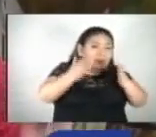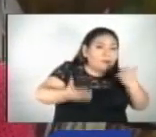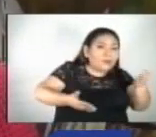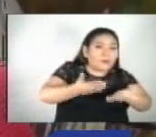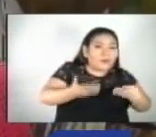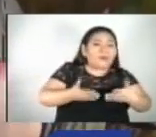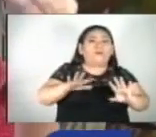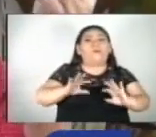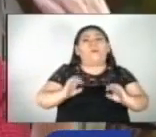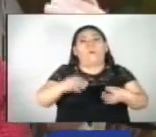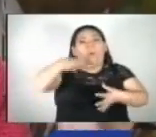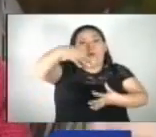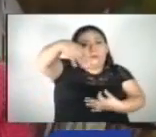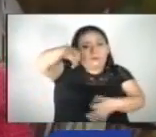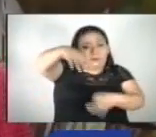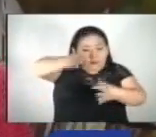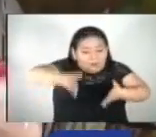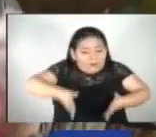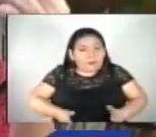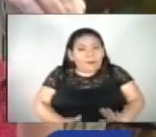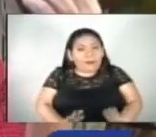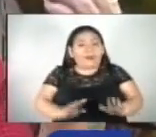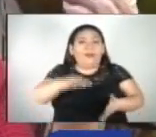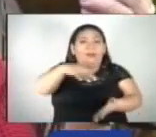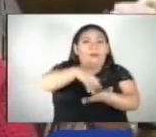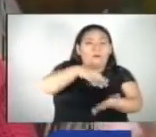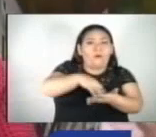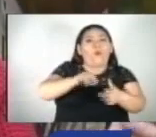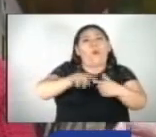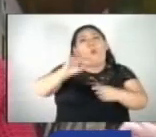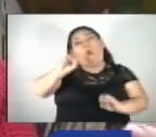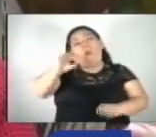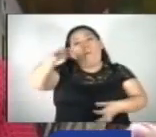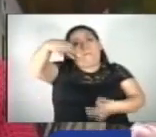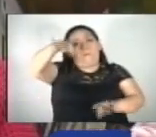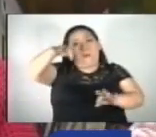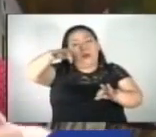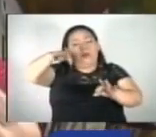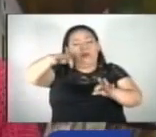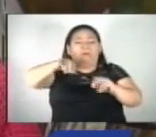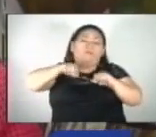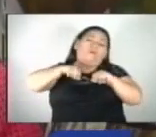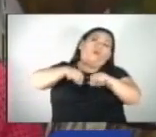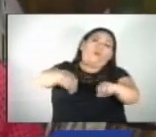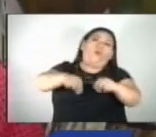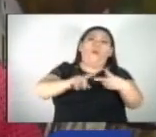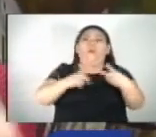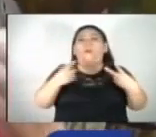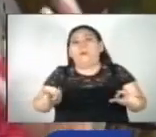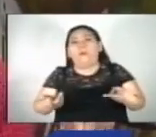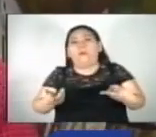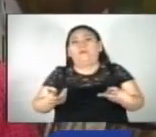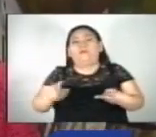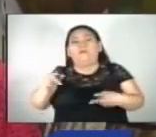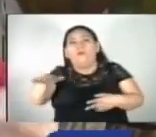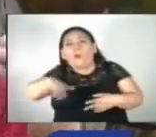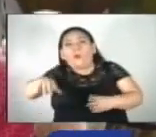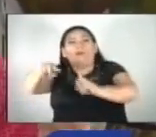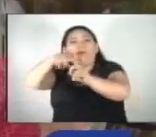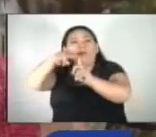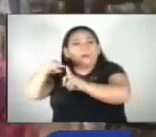entrega del acta de nacimiento, partida de función, funcionamiento de los cementerios,